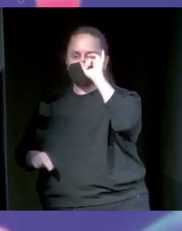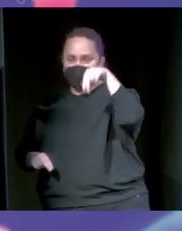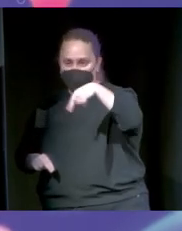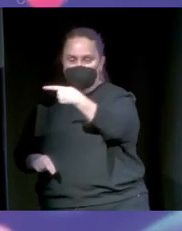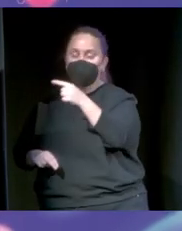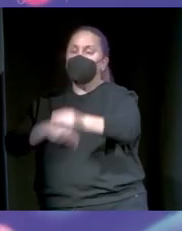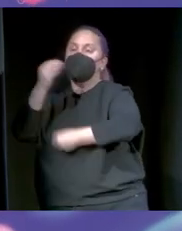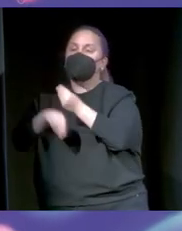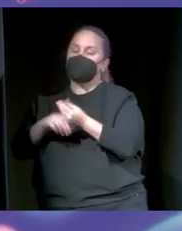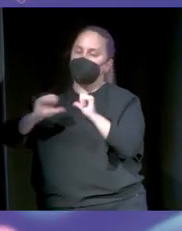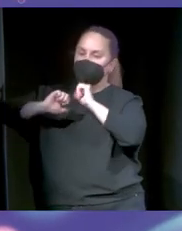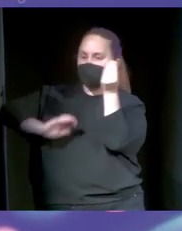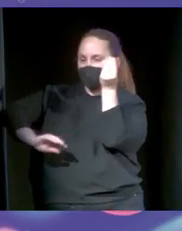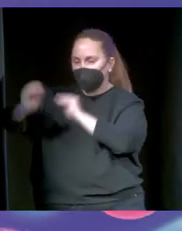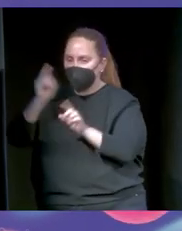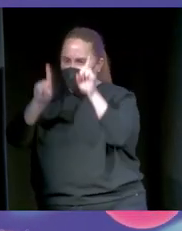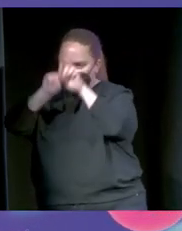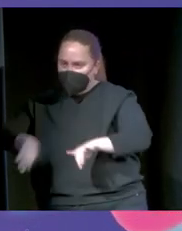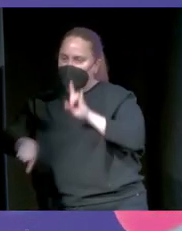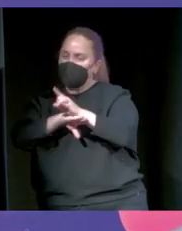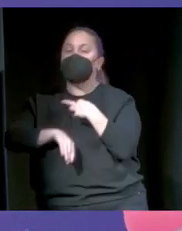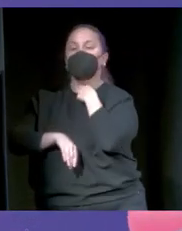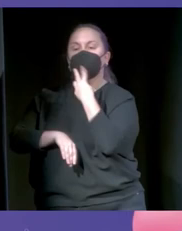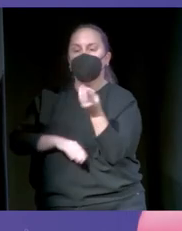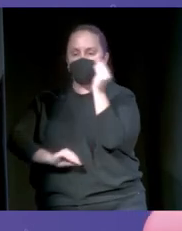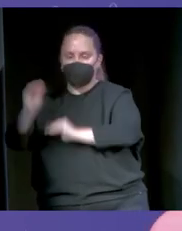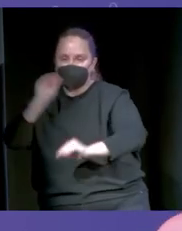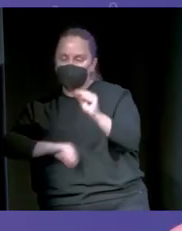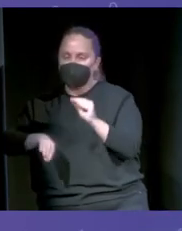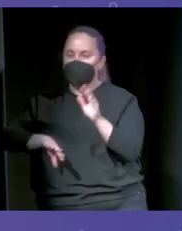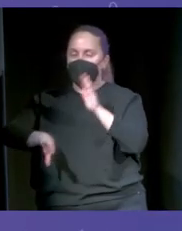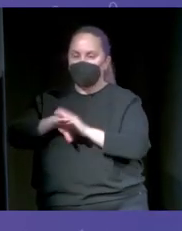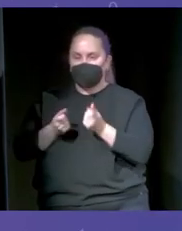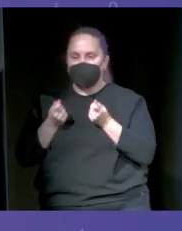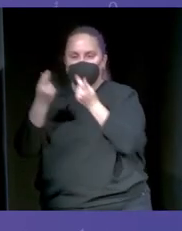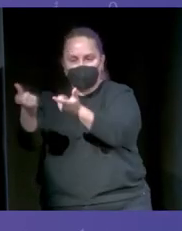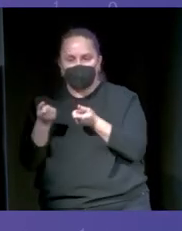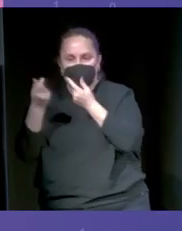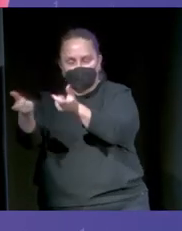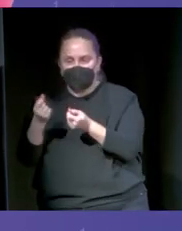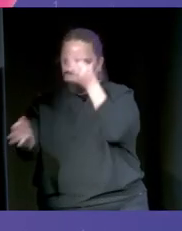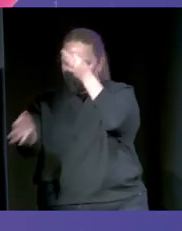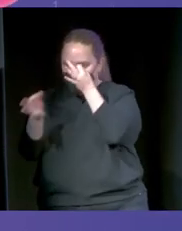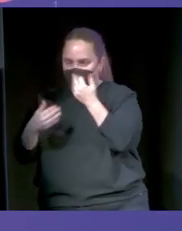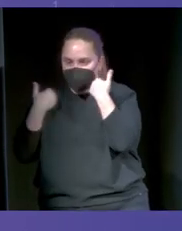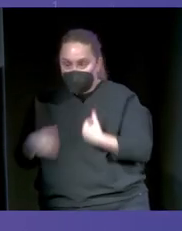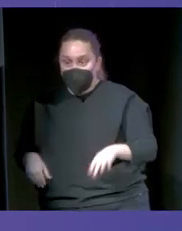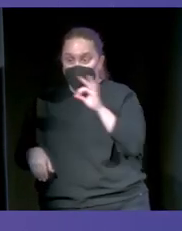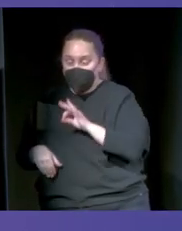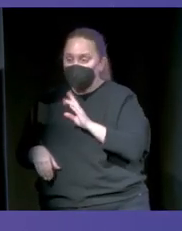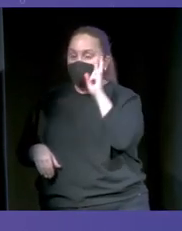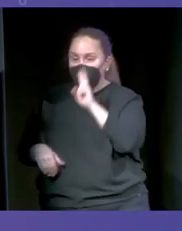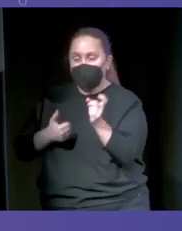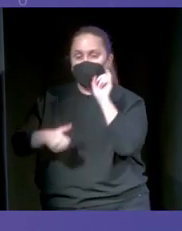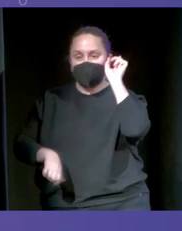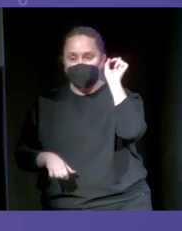datos personales. O bien puede ser que el 80% de lo que leáis a partir de un determinado momento lo haya generado una inteligencia artificial con el